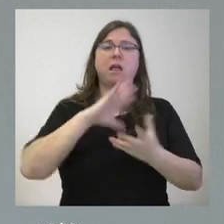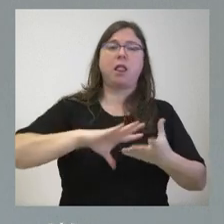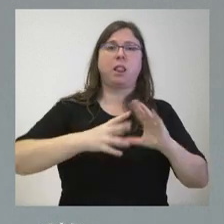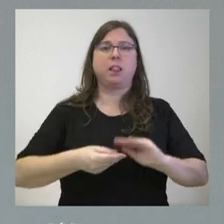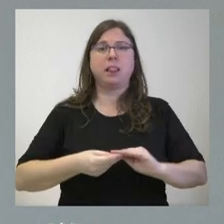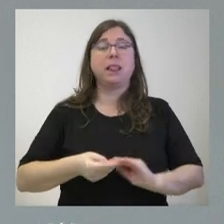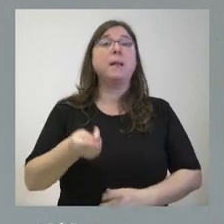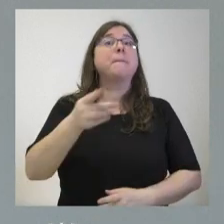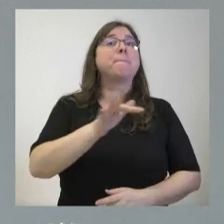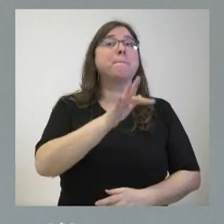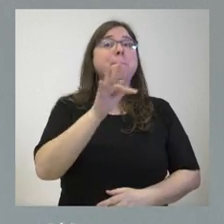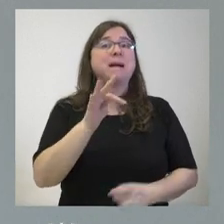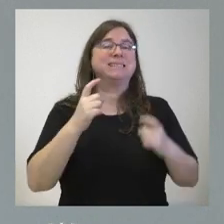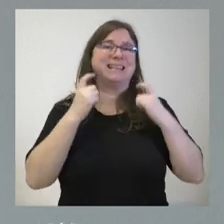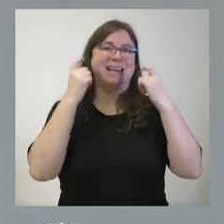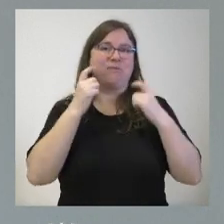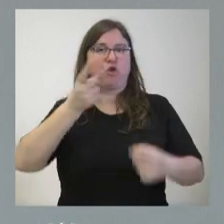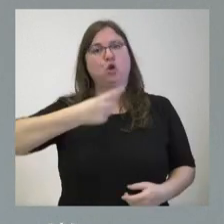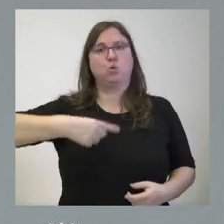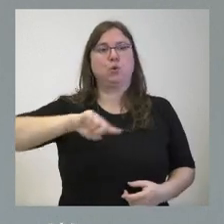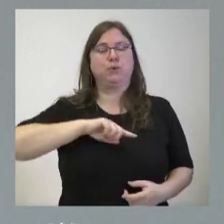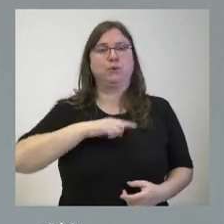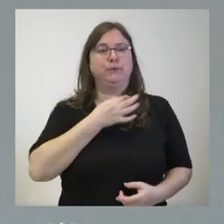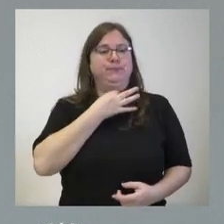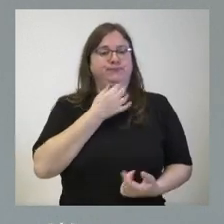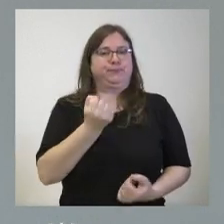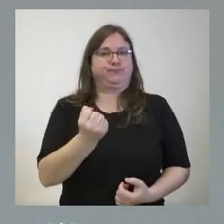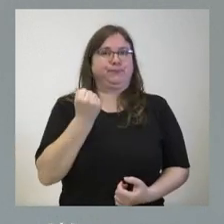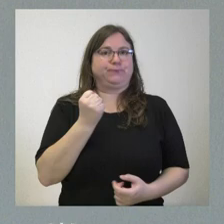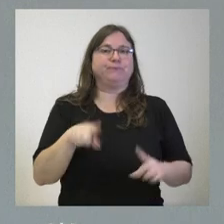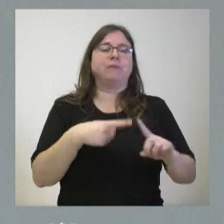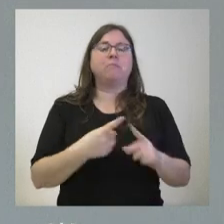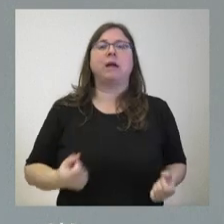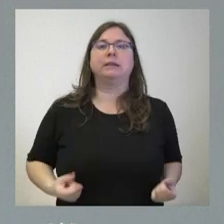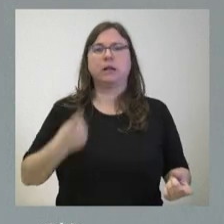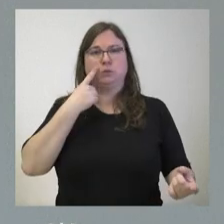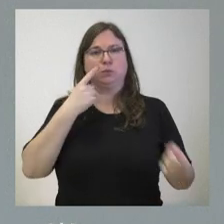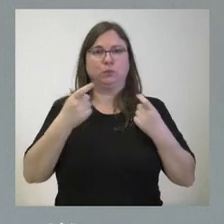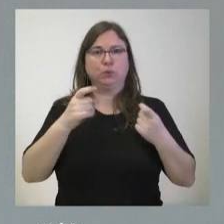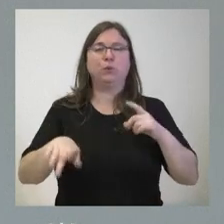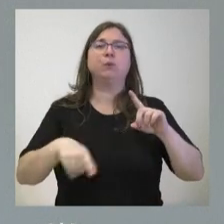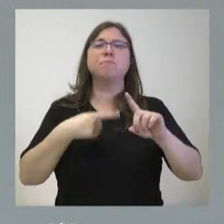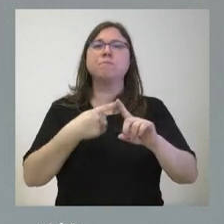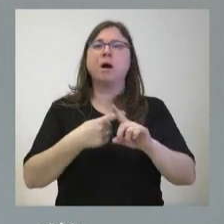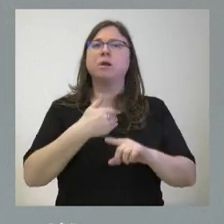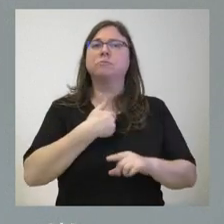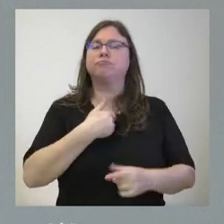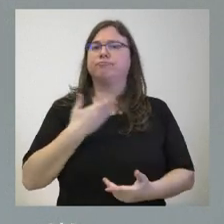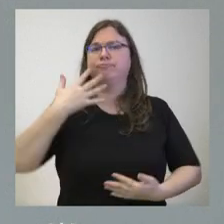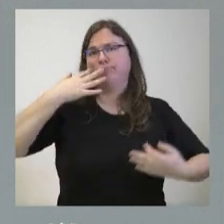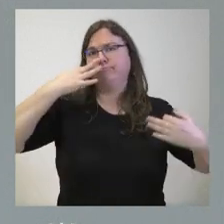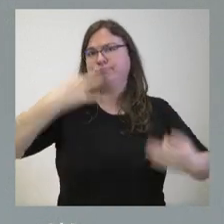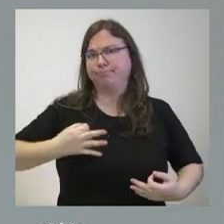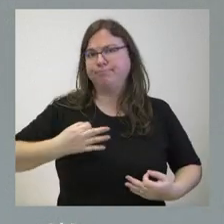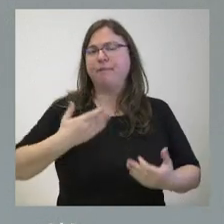es un esfuerzo que tenemos que hacer todos de austeridad y de ajuste del gasto y, por tanto, también que desde la garantía del servicio